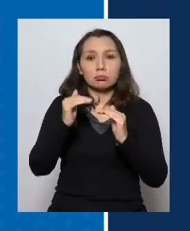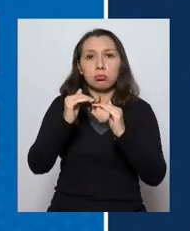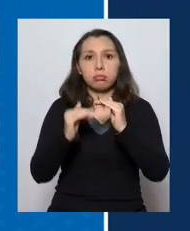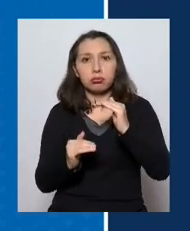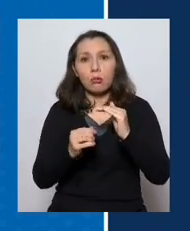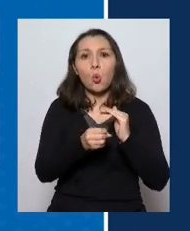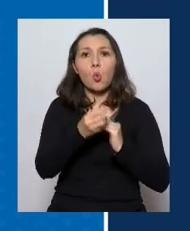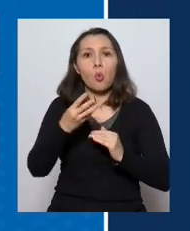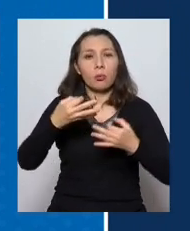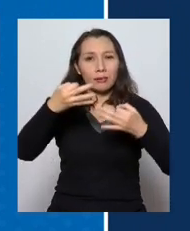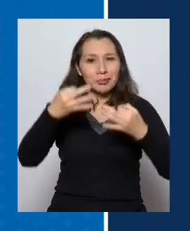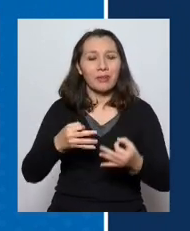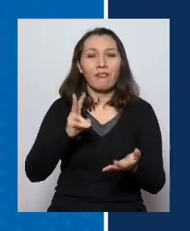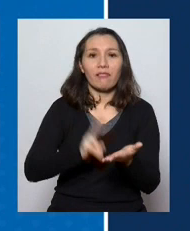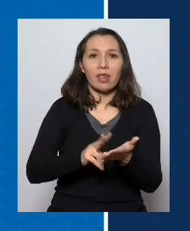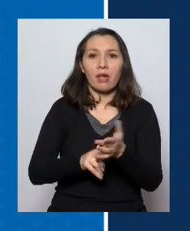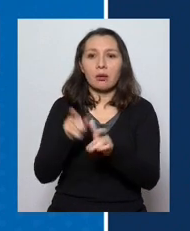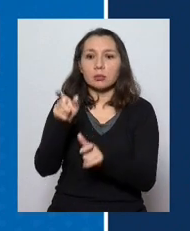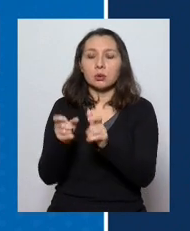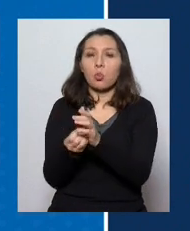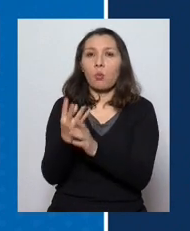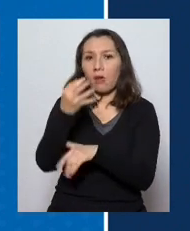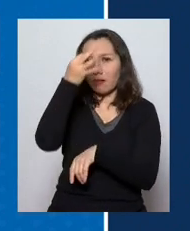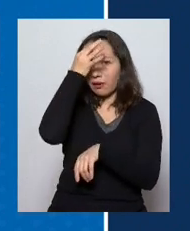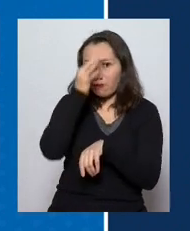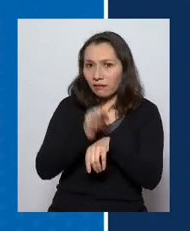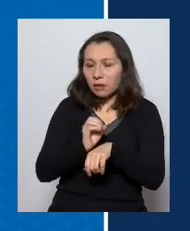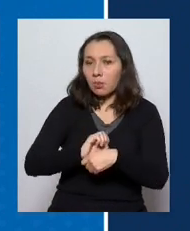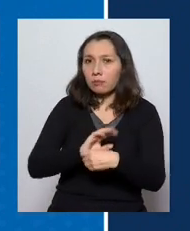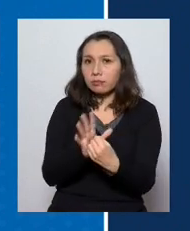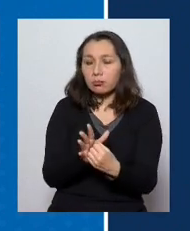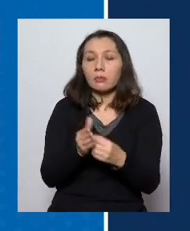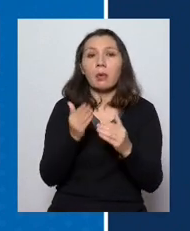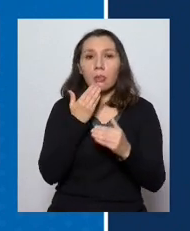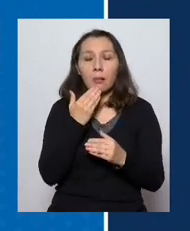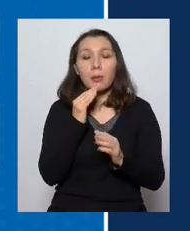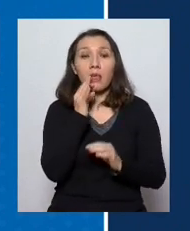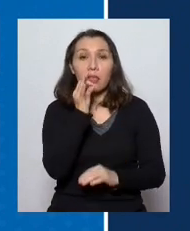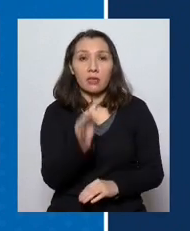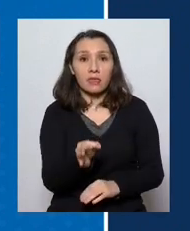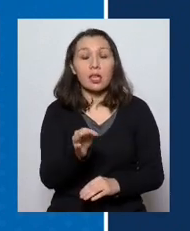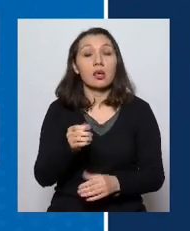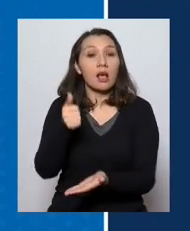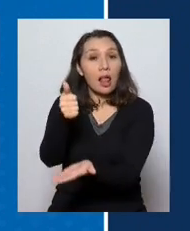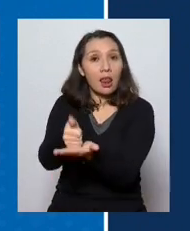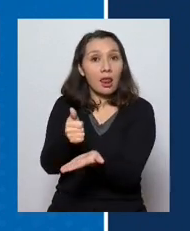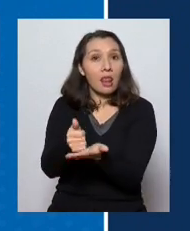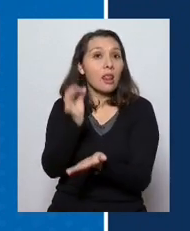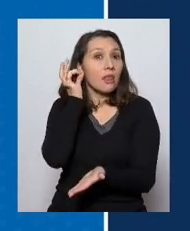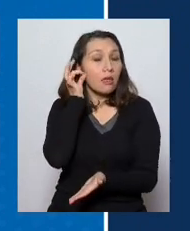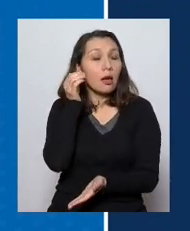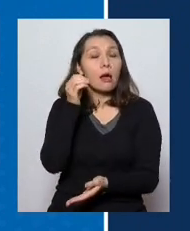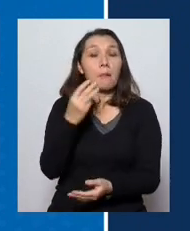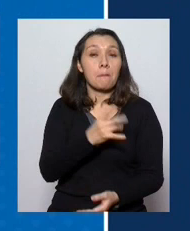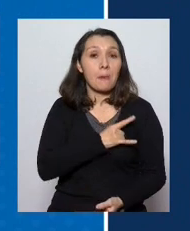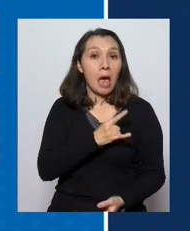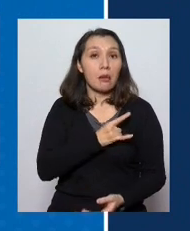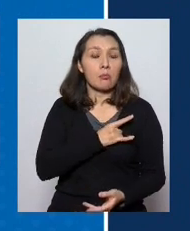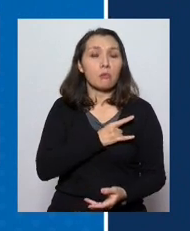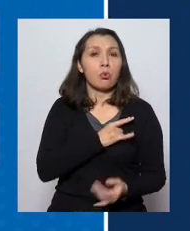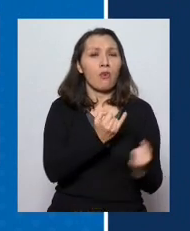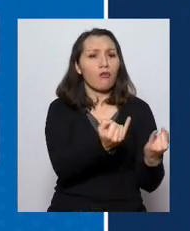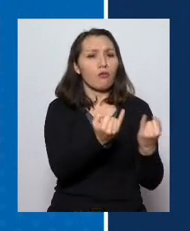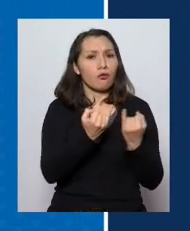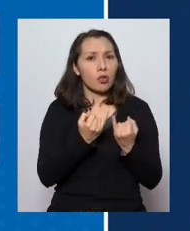eso en la realidad de los casos nuevos? También respecto a lo que ha señalado la alcaldesa de Maipú, que se le ha